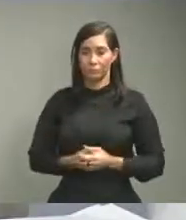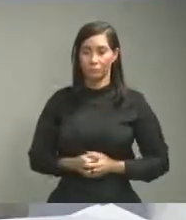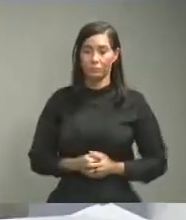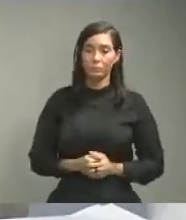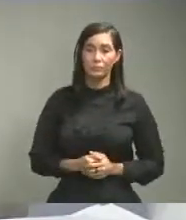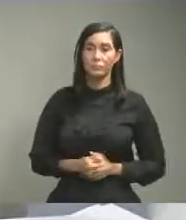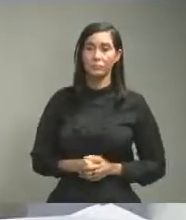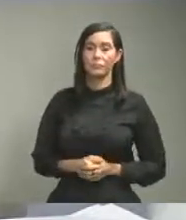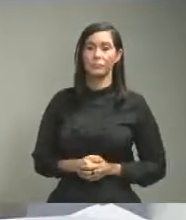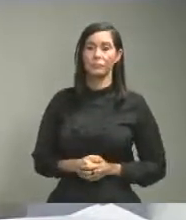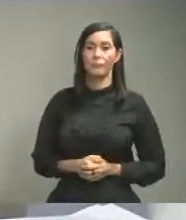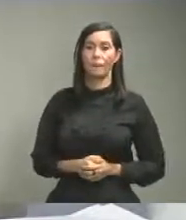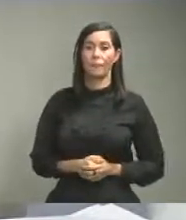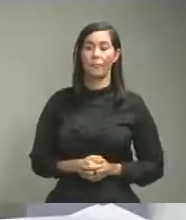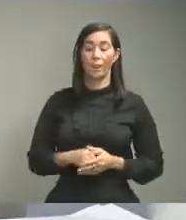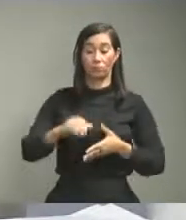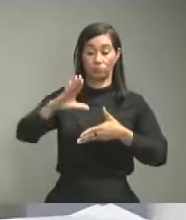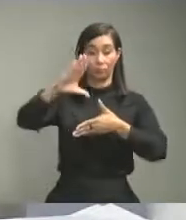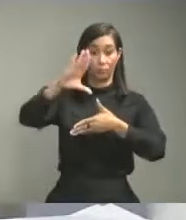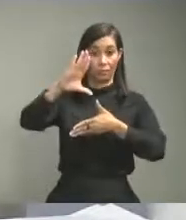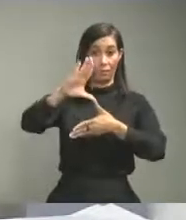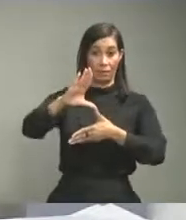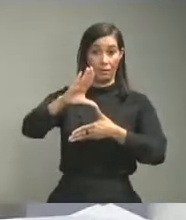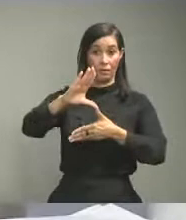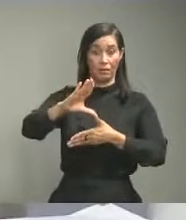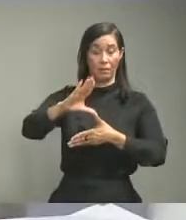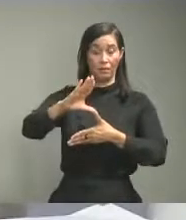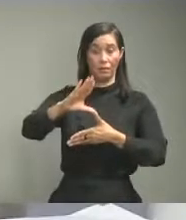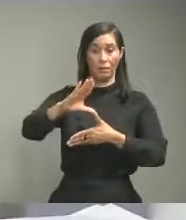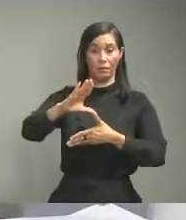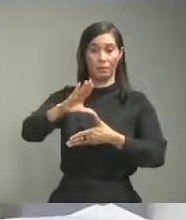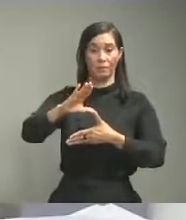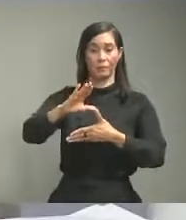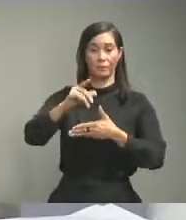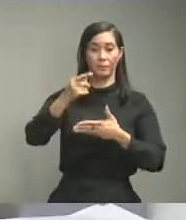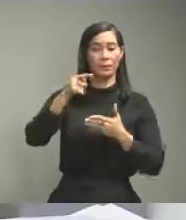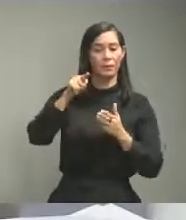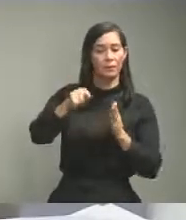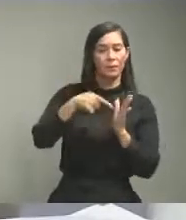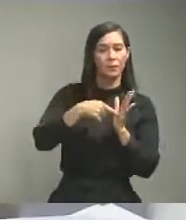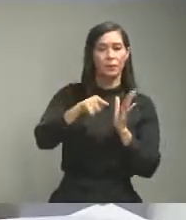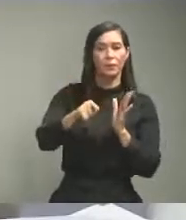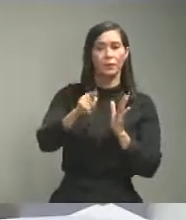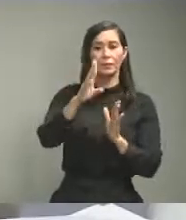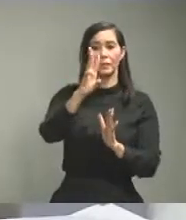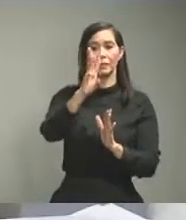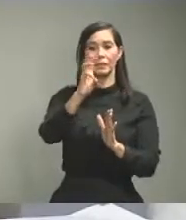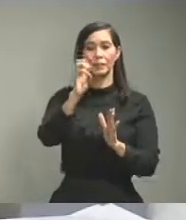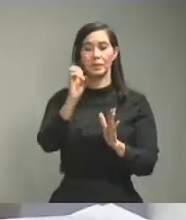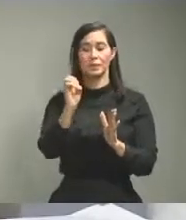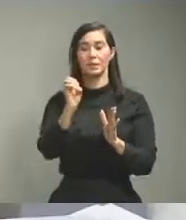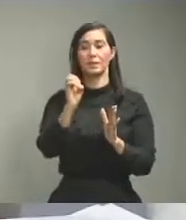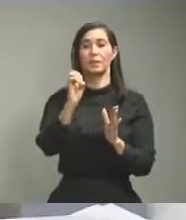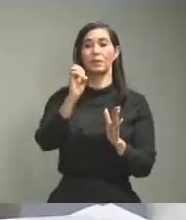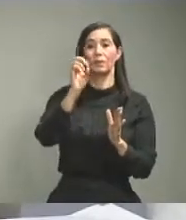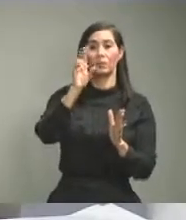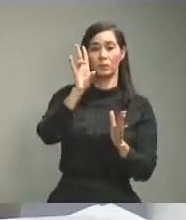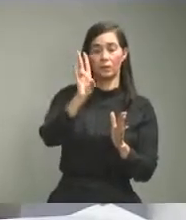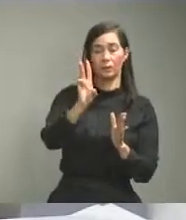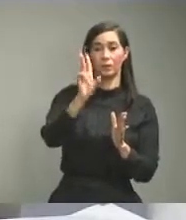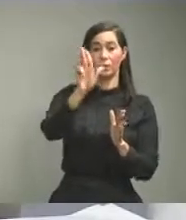En las Américas se han registrado 673